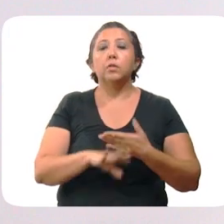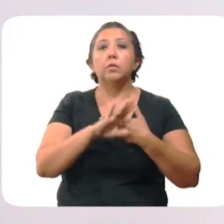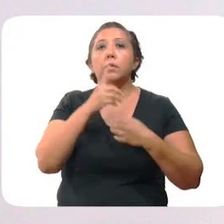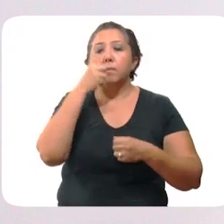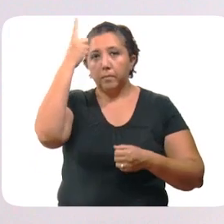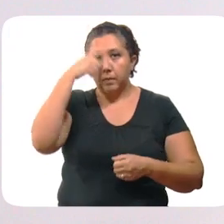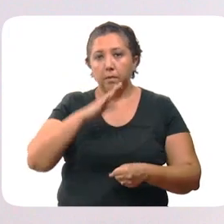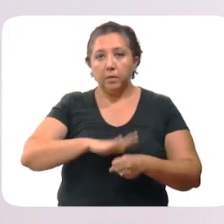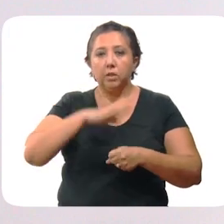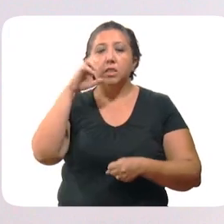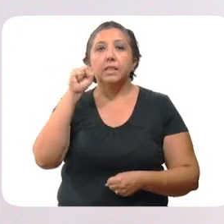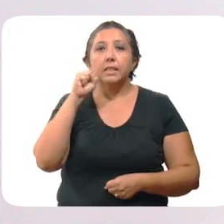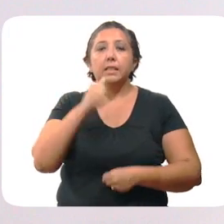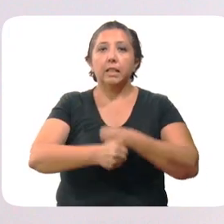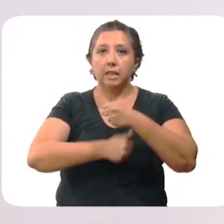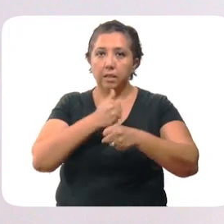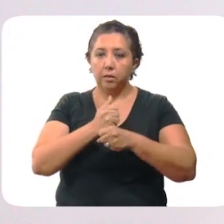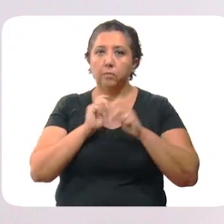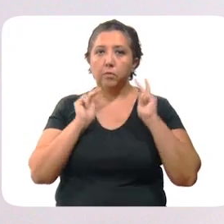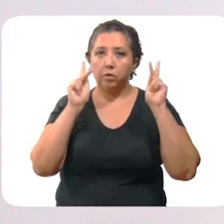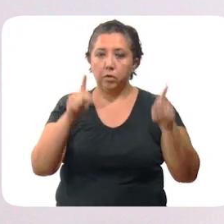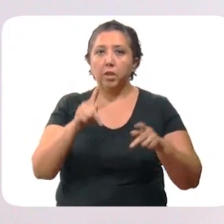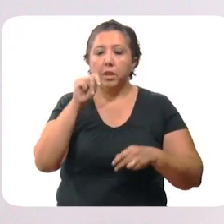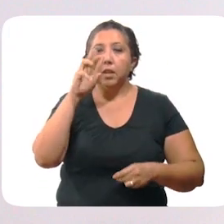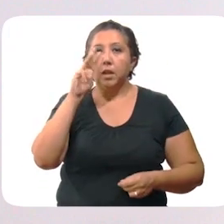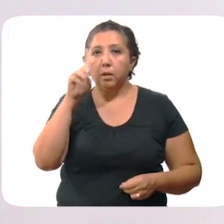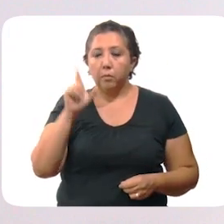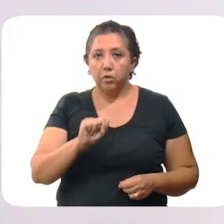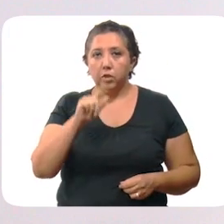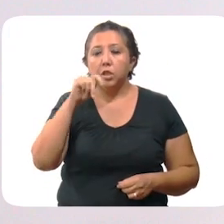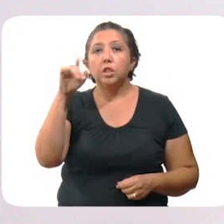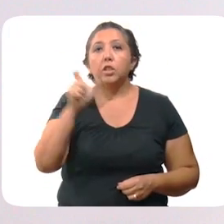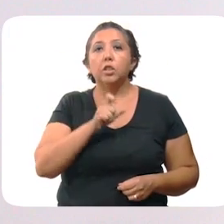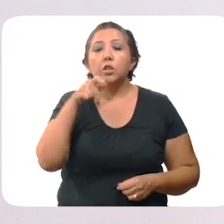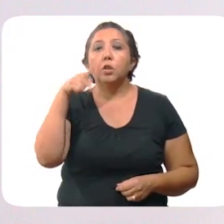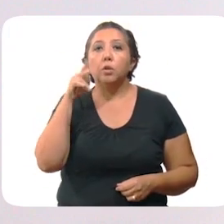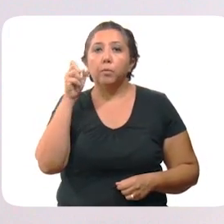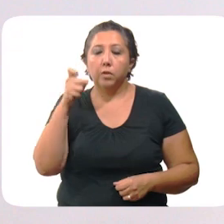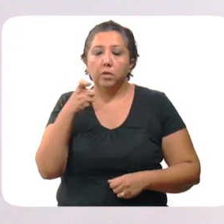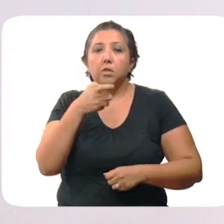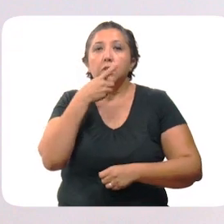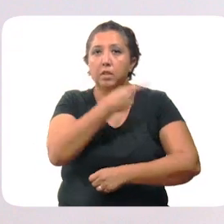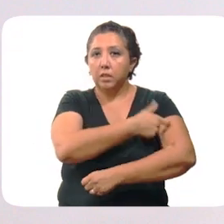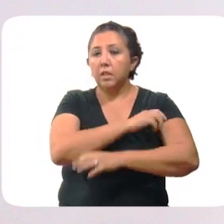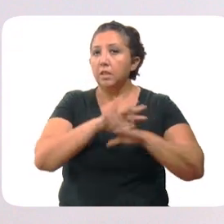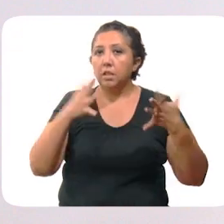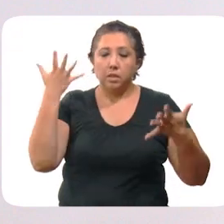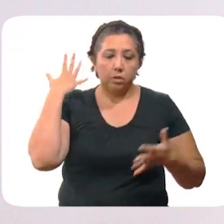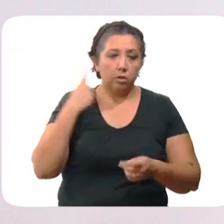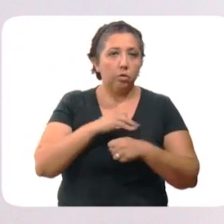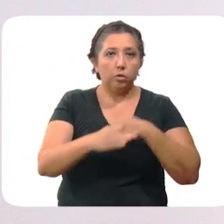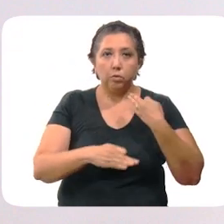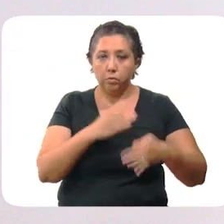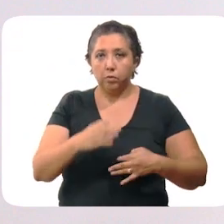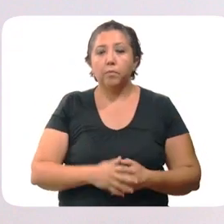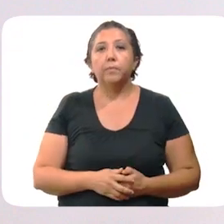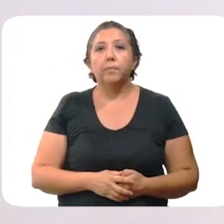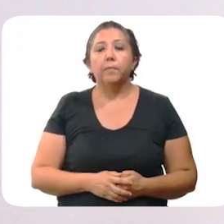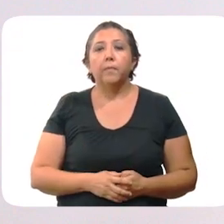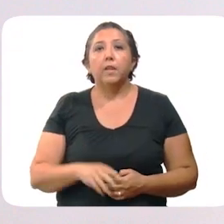coronavirus para mayores de 60 años en Progreso, Temozón y Tishkocó. Esta aplicación ya se realizó en su totalidad.